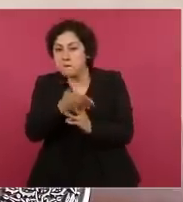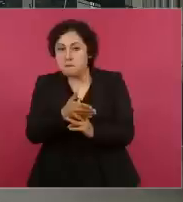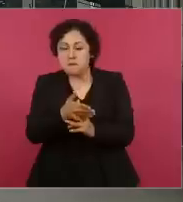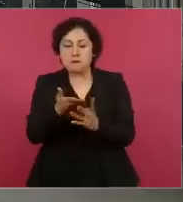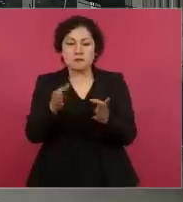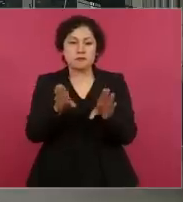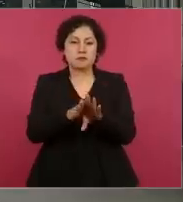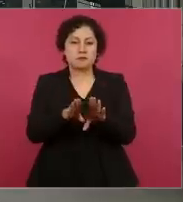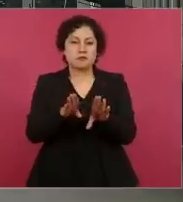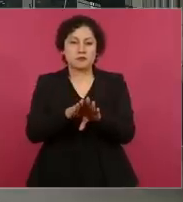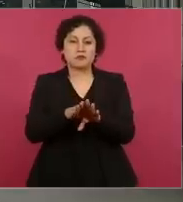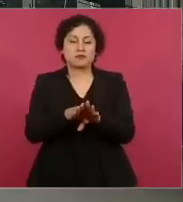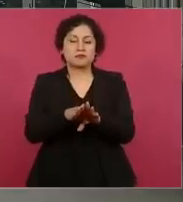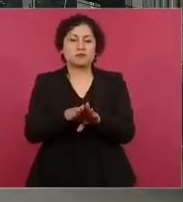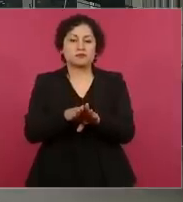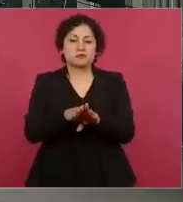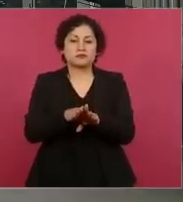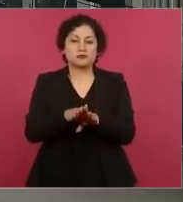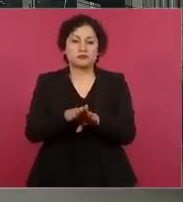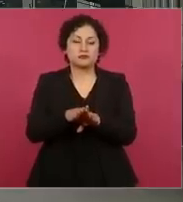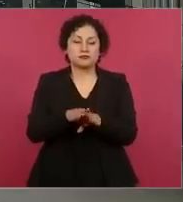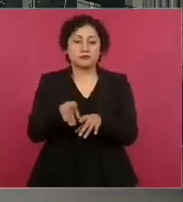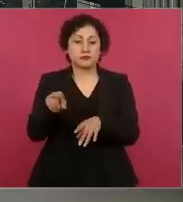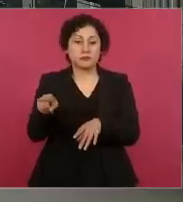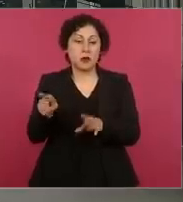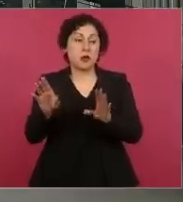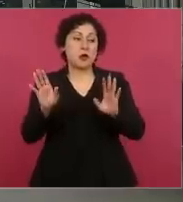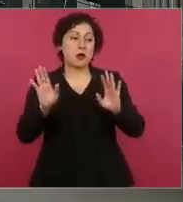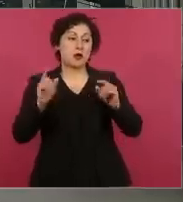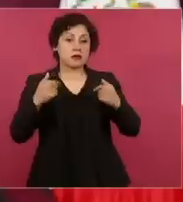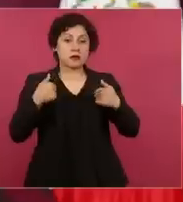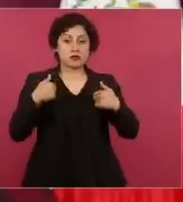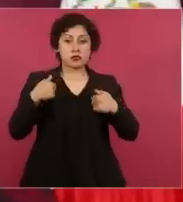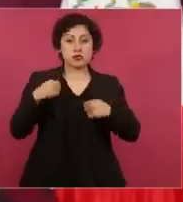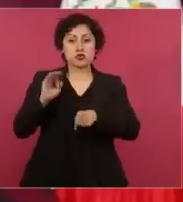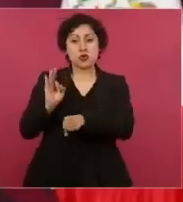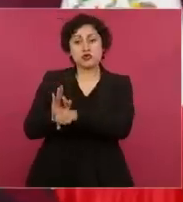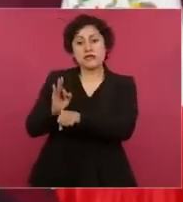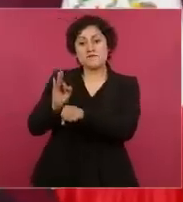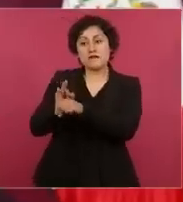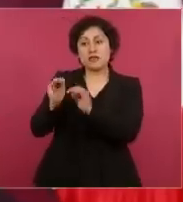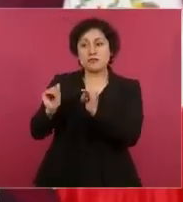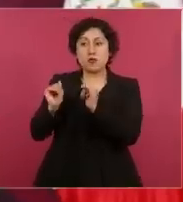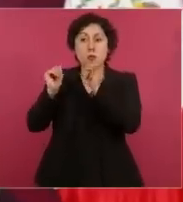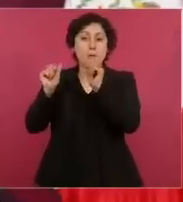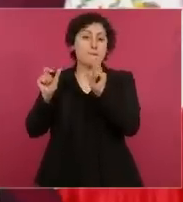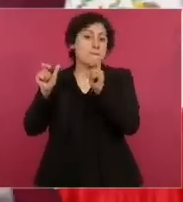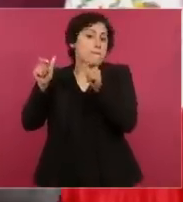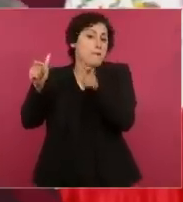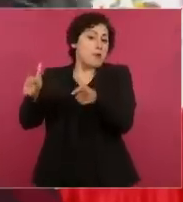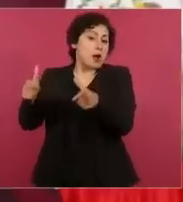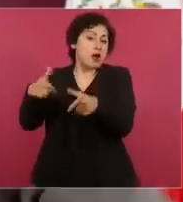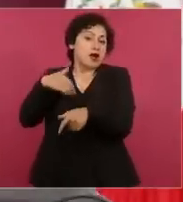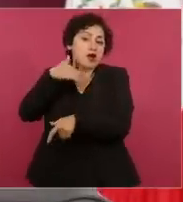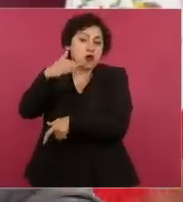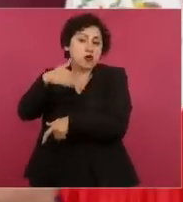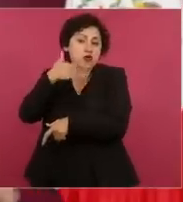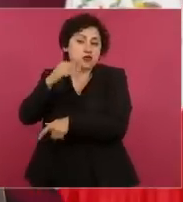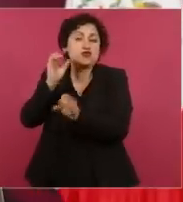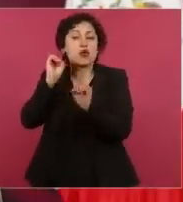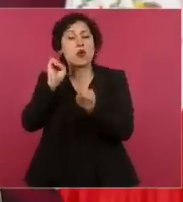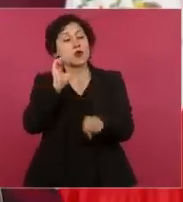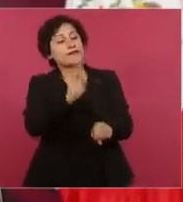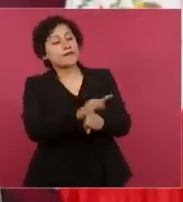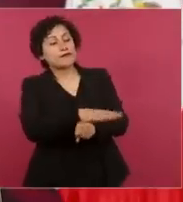defender a la oligarquía corrupta o defender al pueblo.